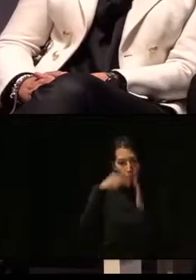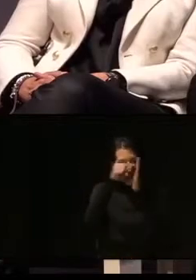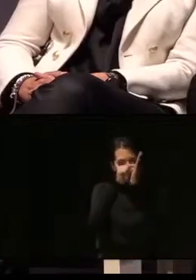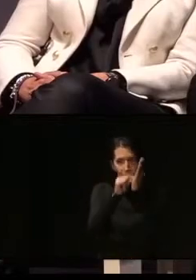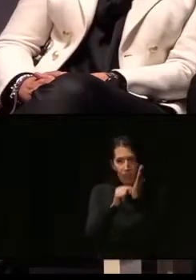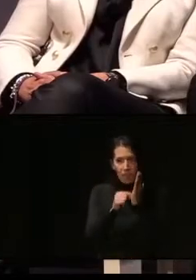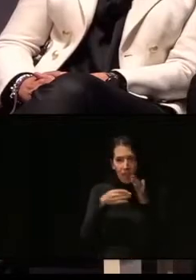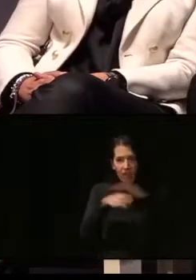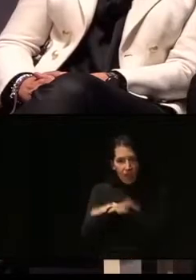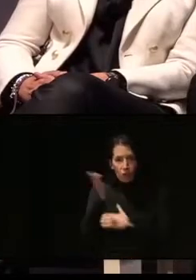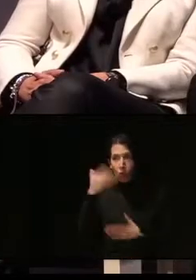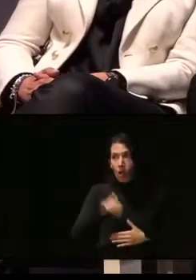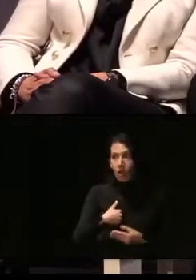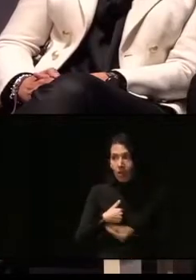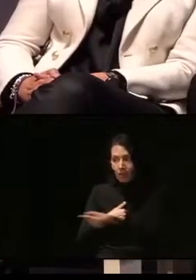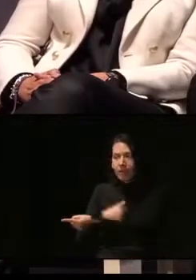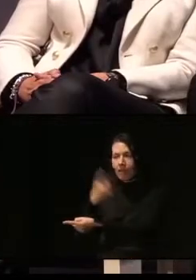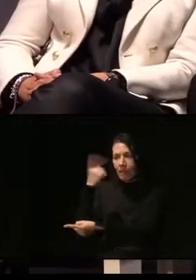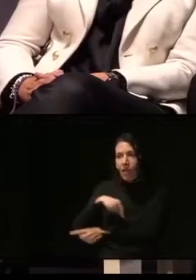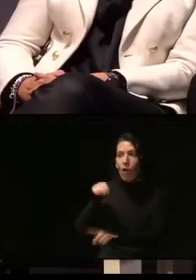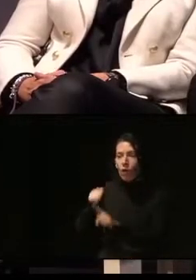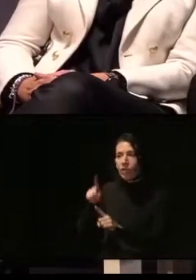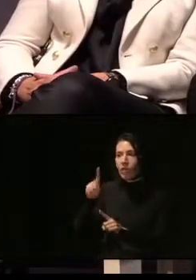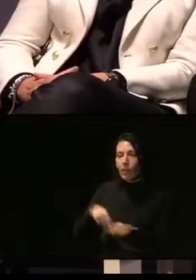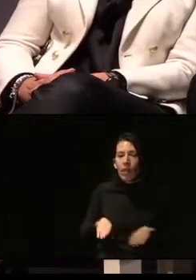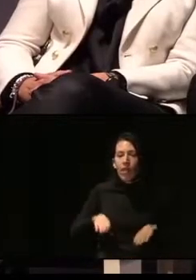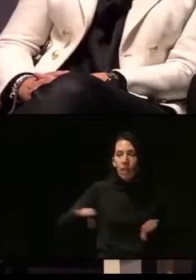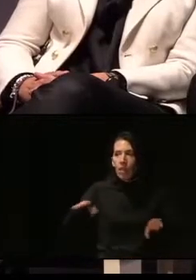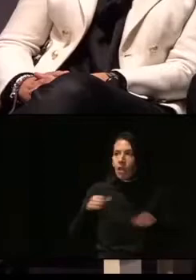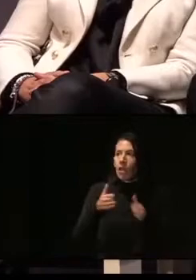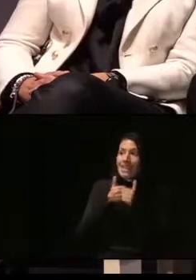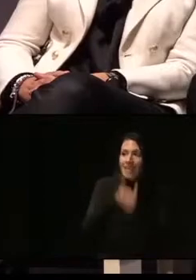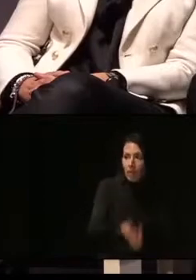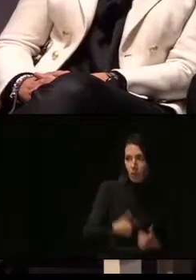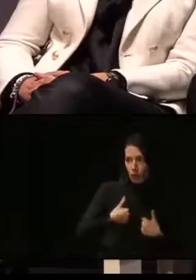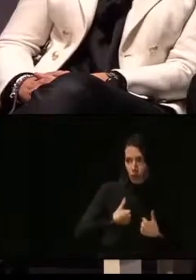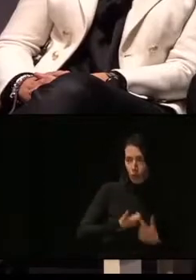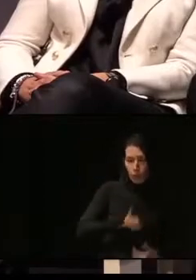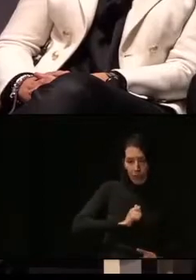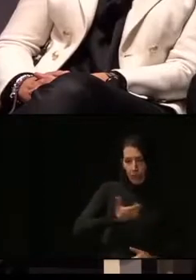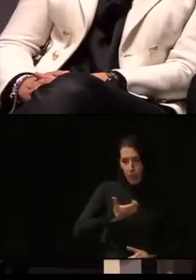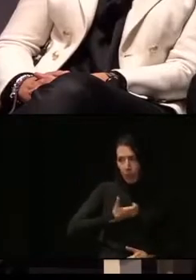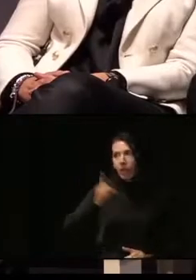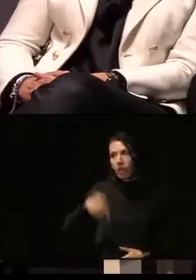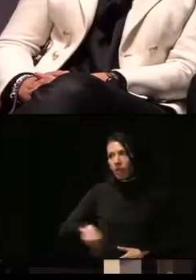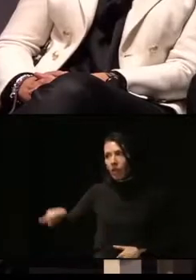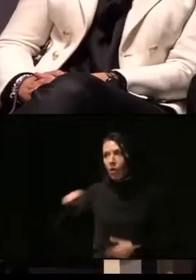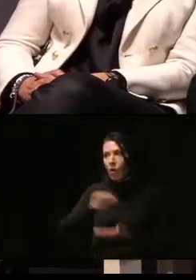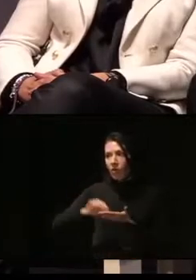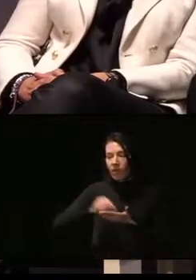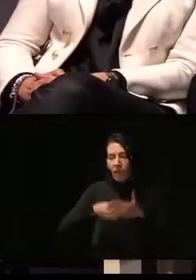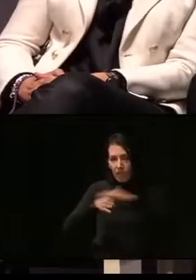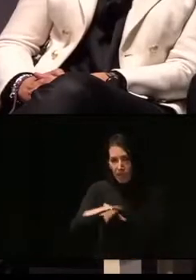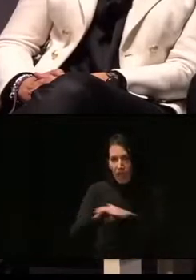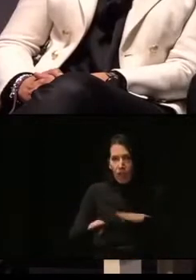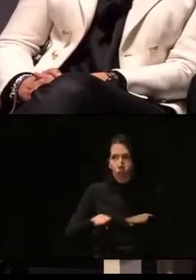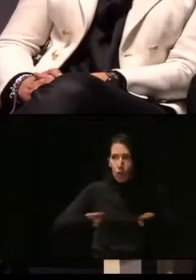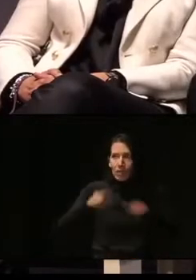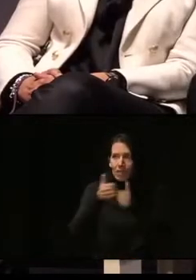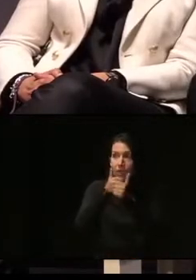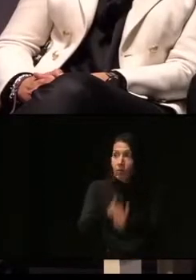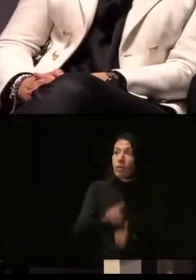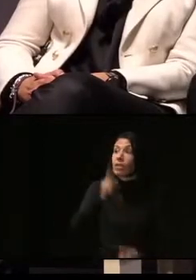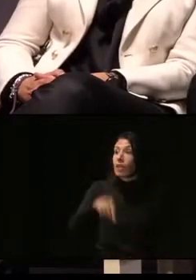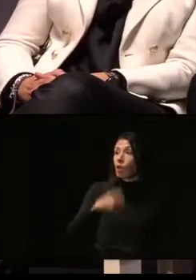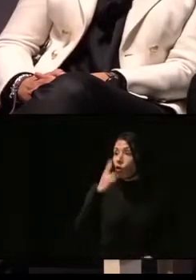accesibilidad, para poder realizar ese seguimiento, tanto por Policía Municipal como por la Oficina de Accesibilidad. Porque, además, el